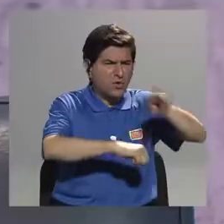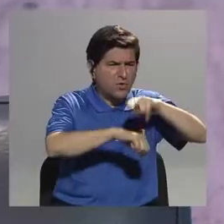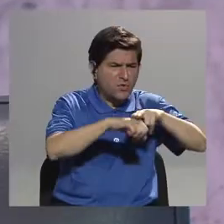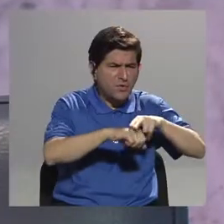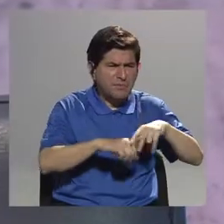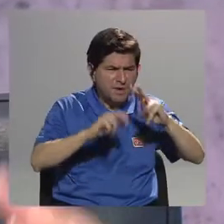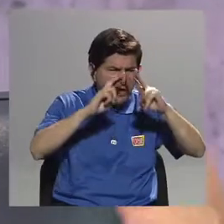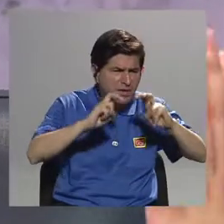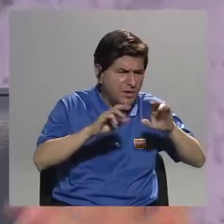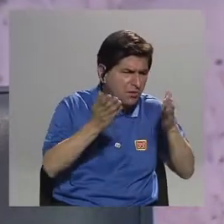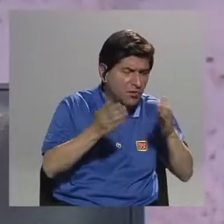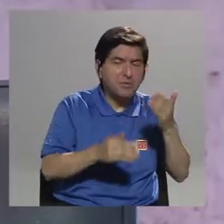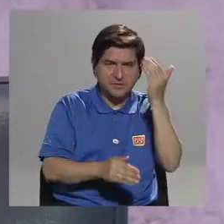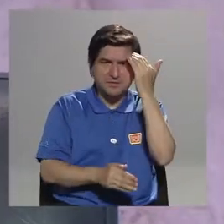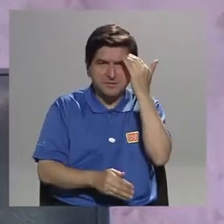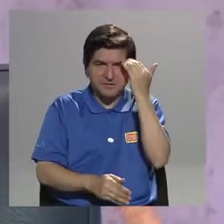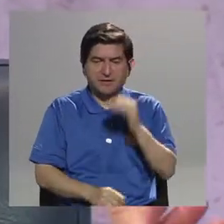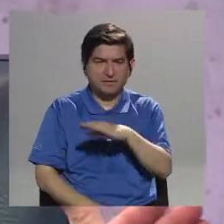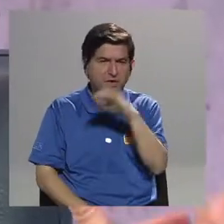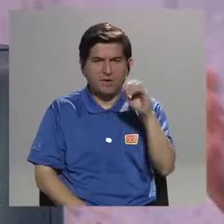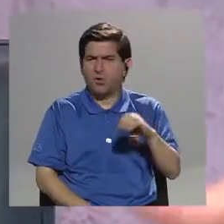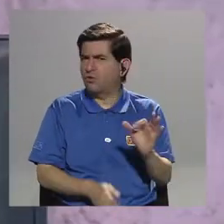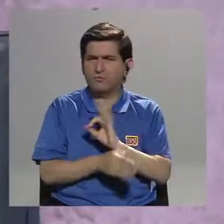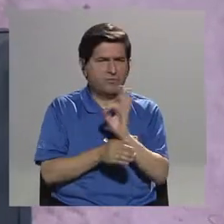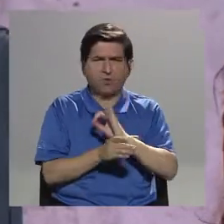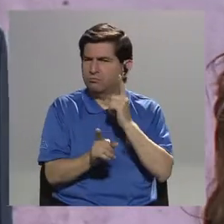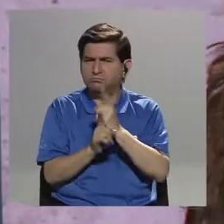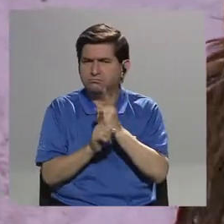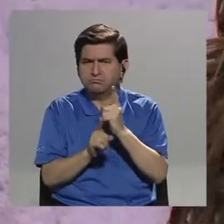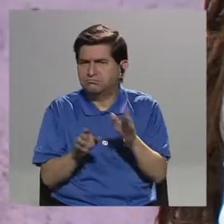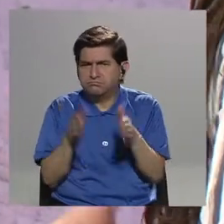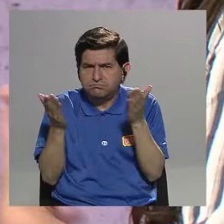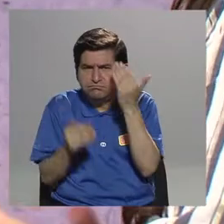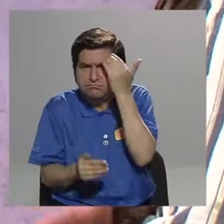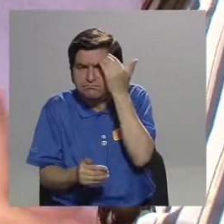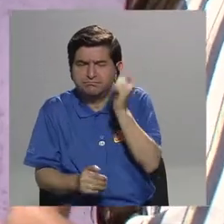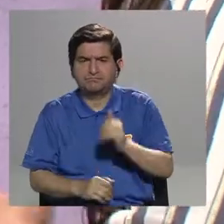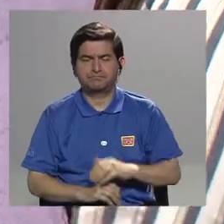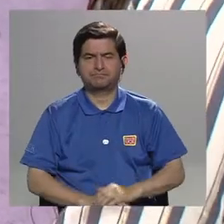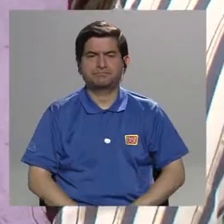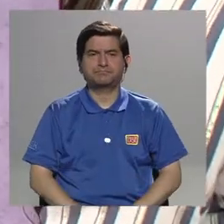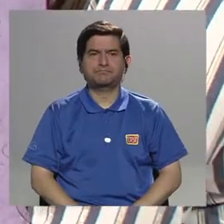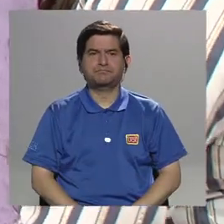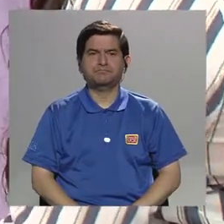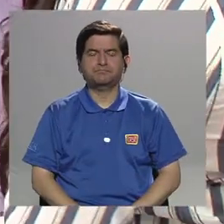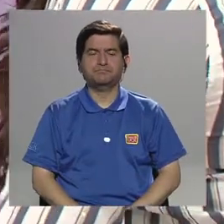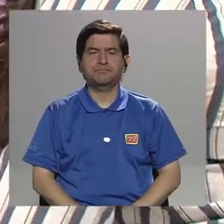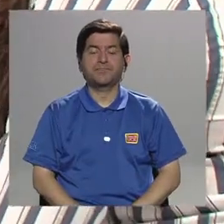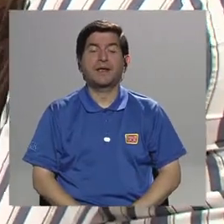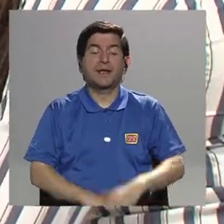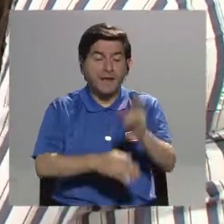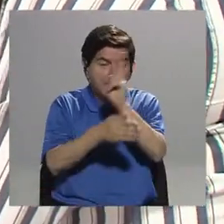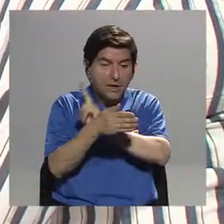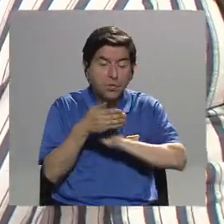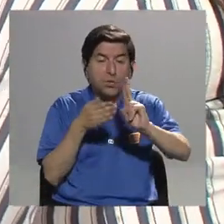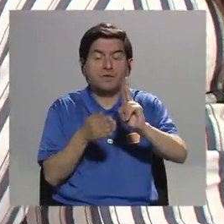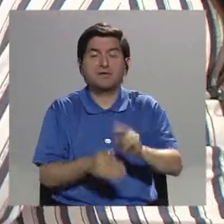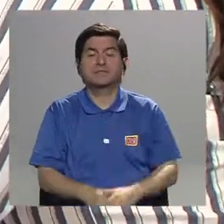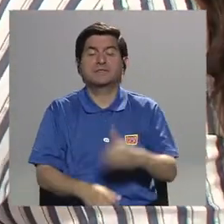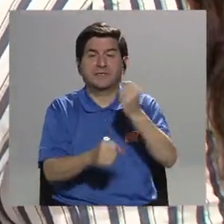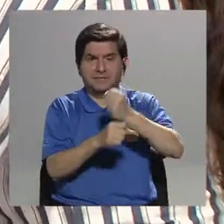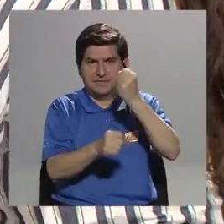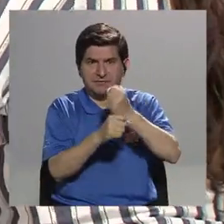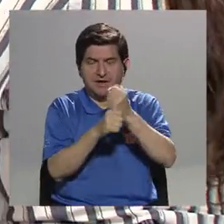Porque necesitamos saber cómo se ve todo lo normal para poder saber que algo está normal, ¿verdad? O que algo no está funcionando adecuadamente. Y entonces,